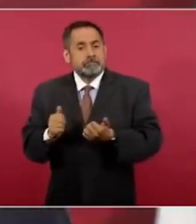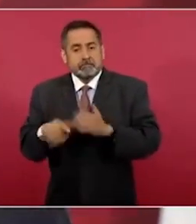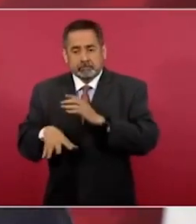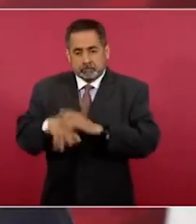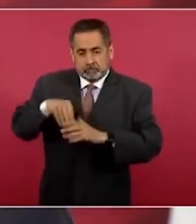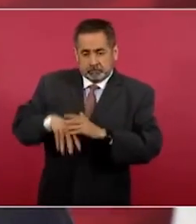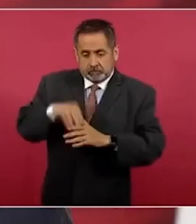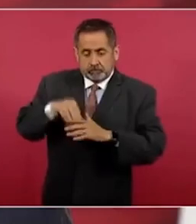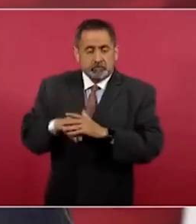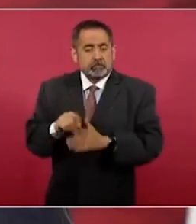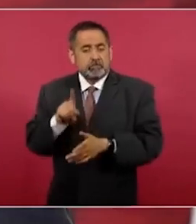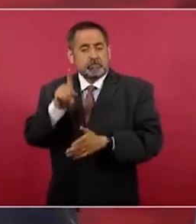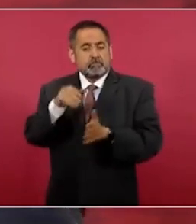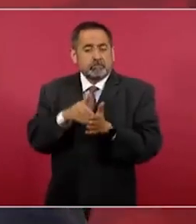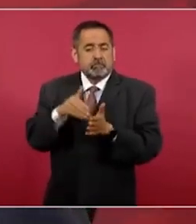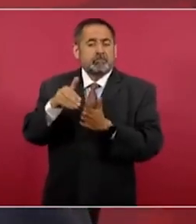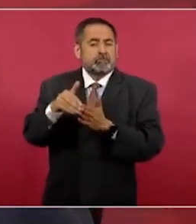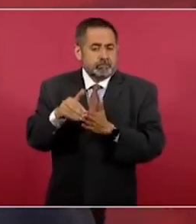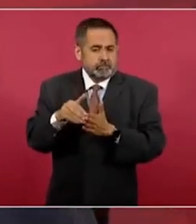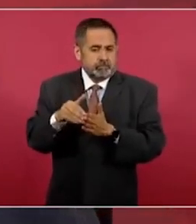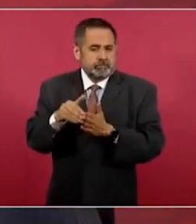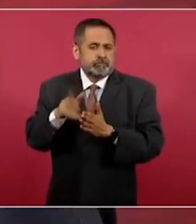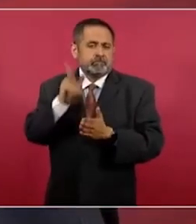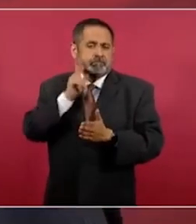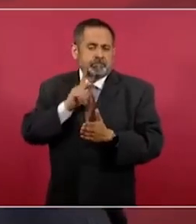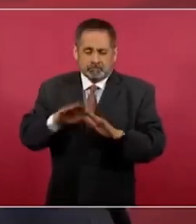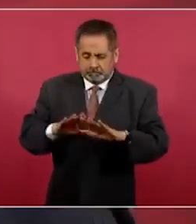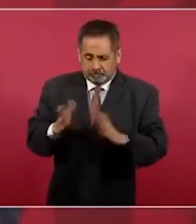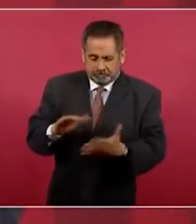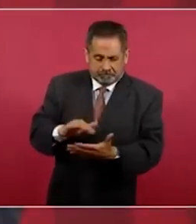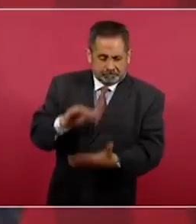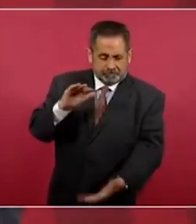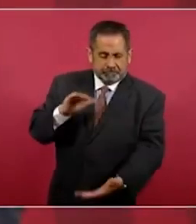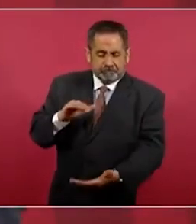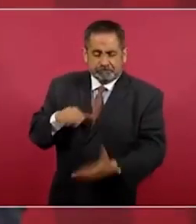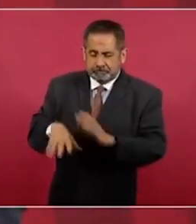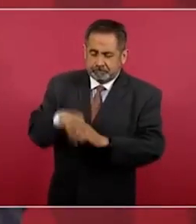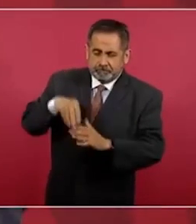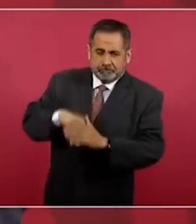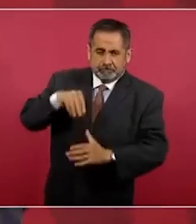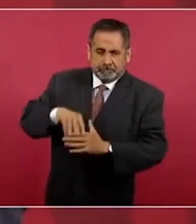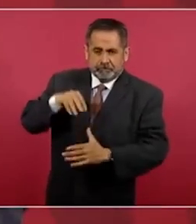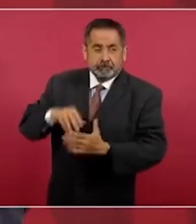extraiga un millón de barriles diarios de Venezuela.